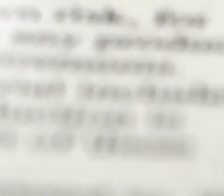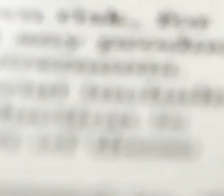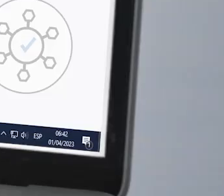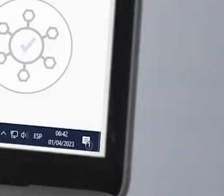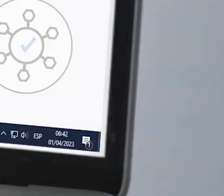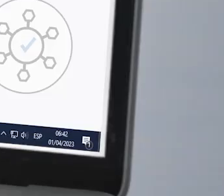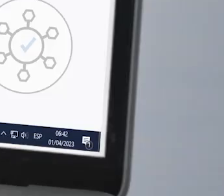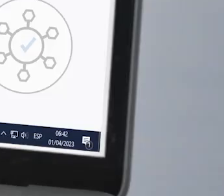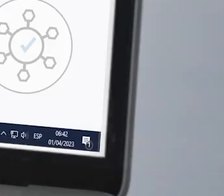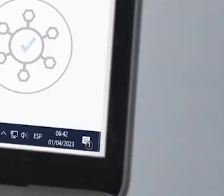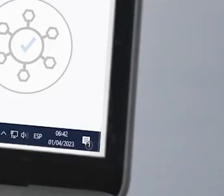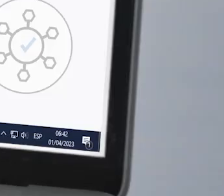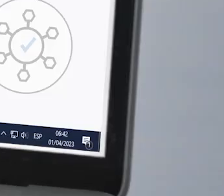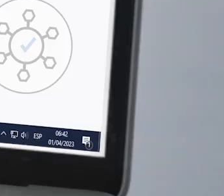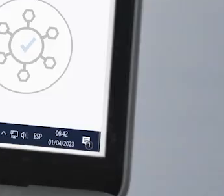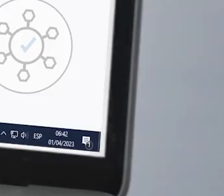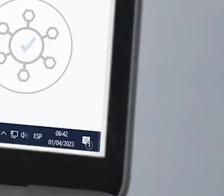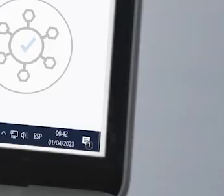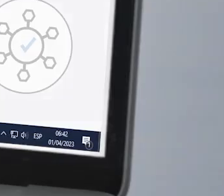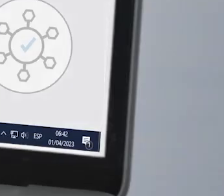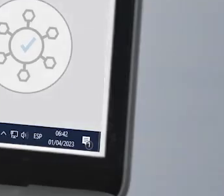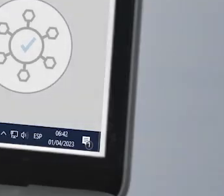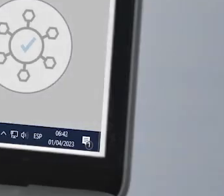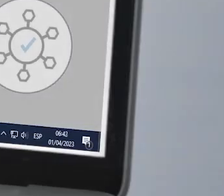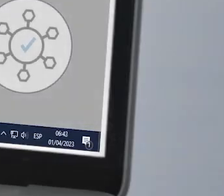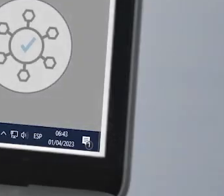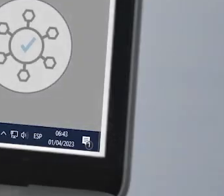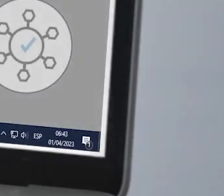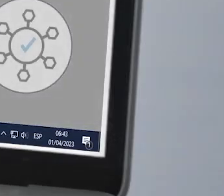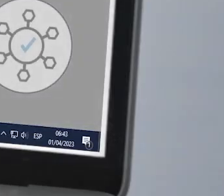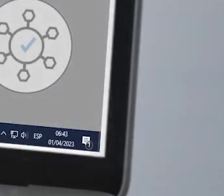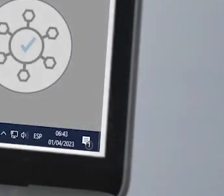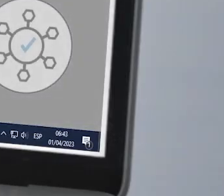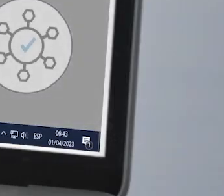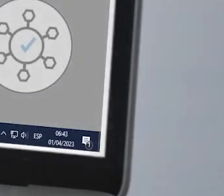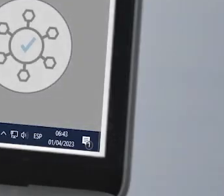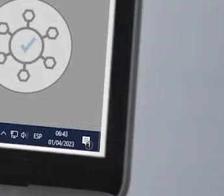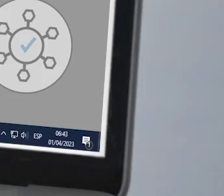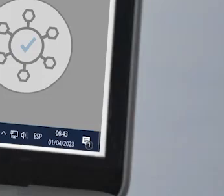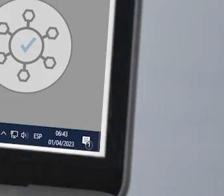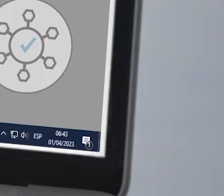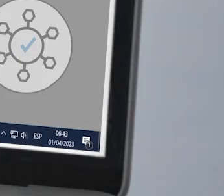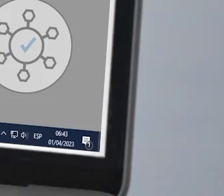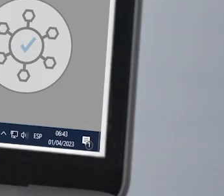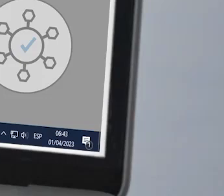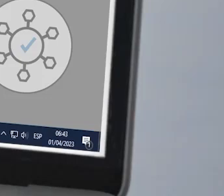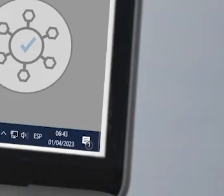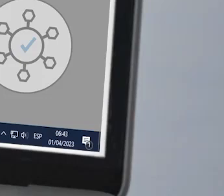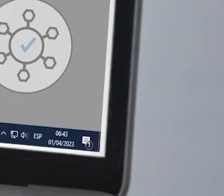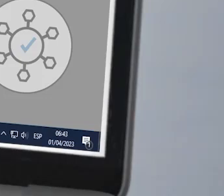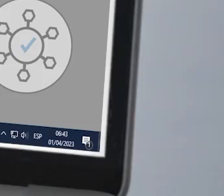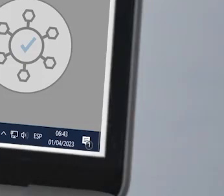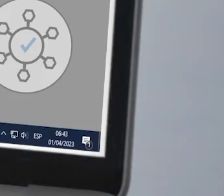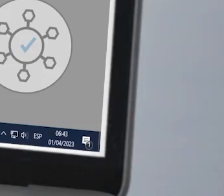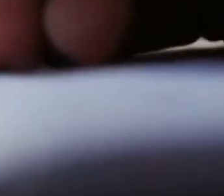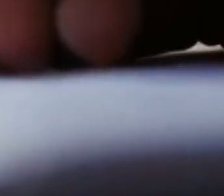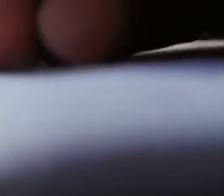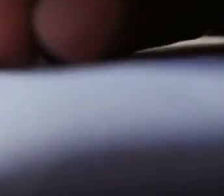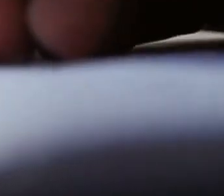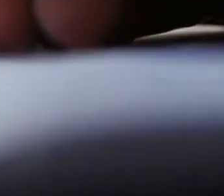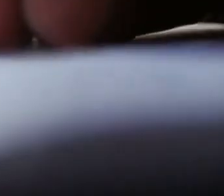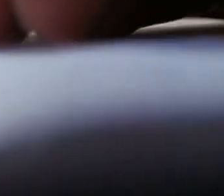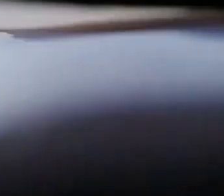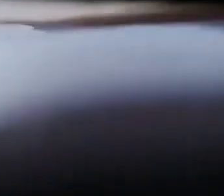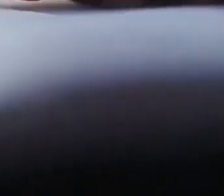necesita, revisando constantemente los cambios en la legislación, brindándole un sistema de consulta y aviso personalizado y la